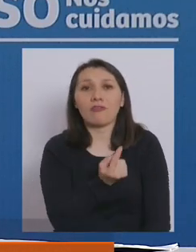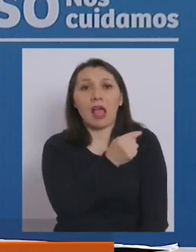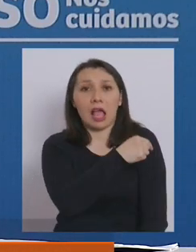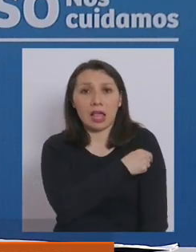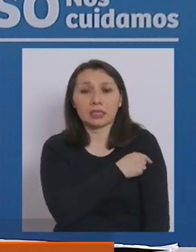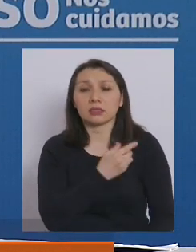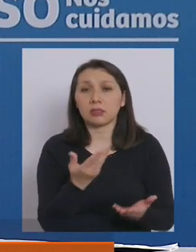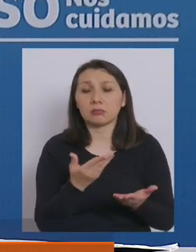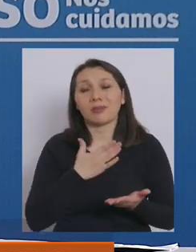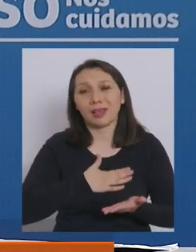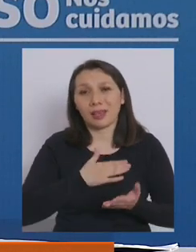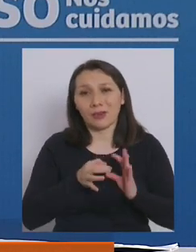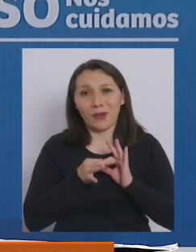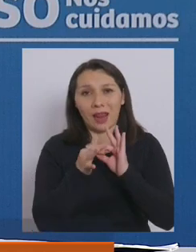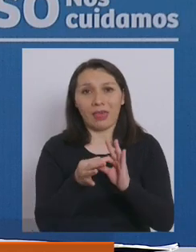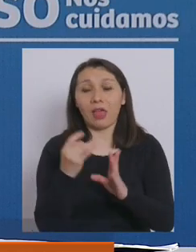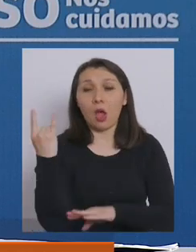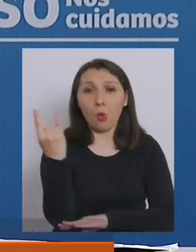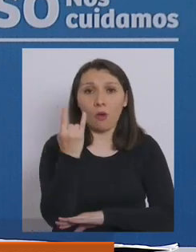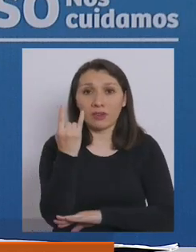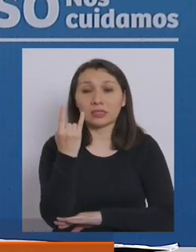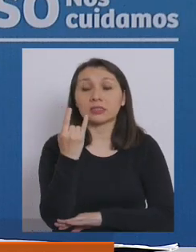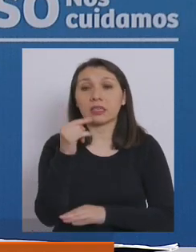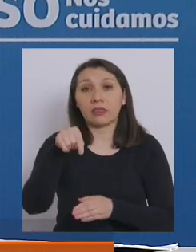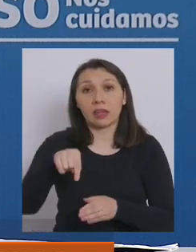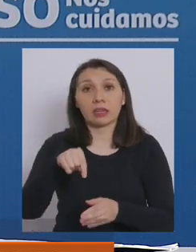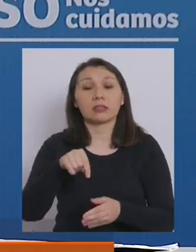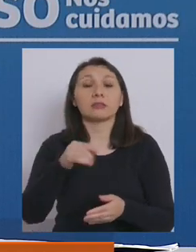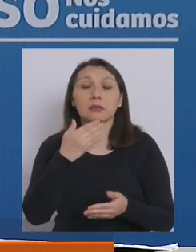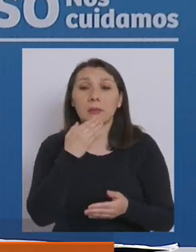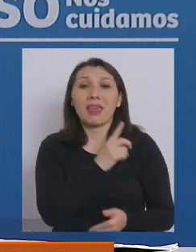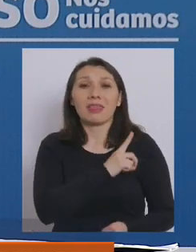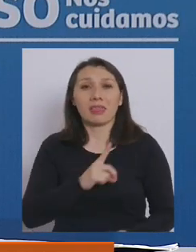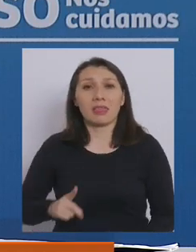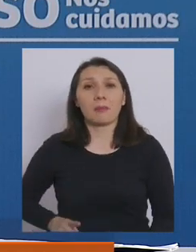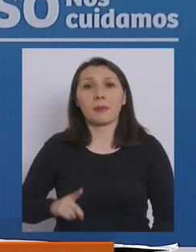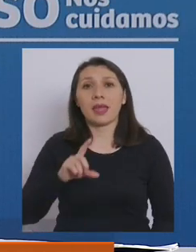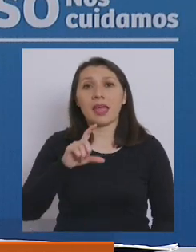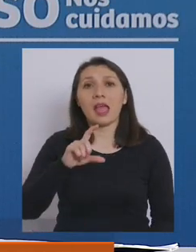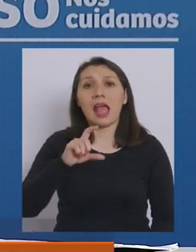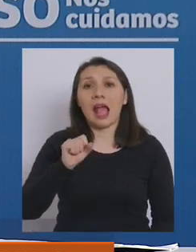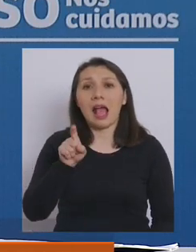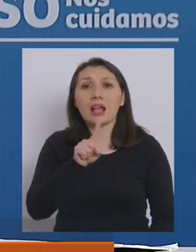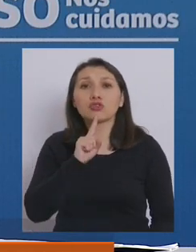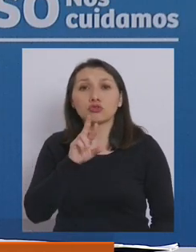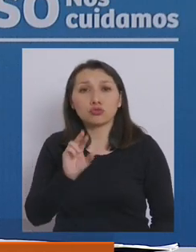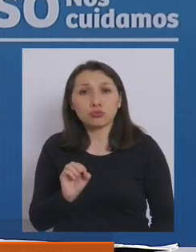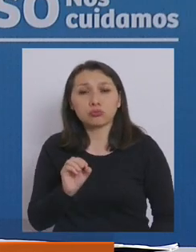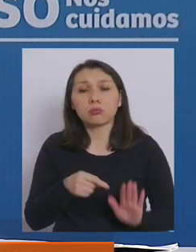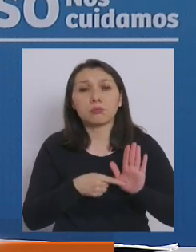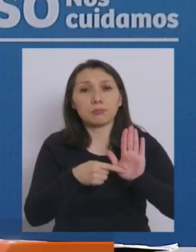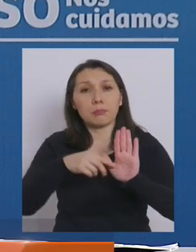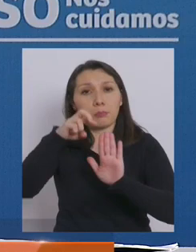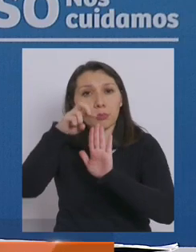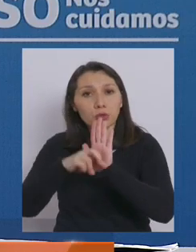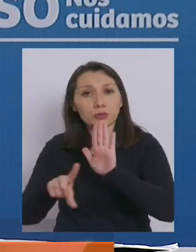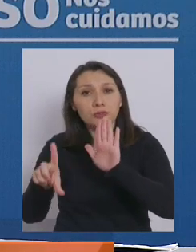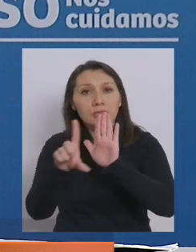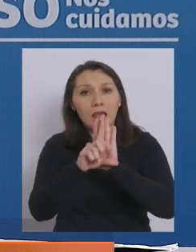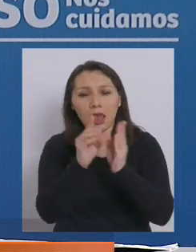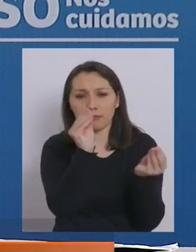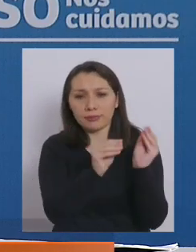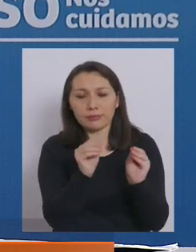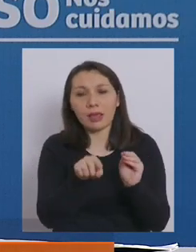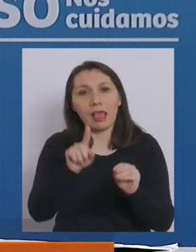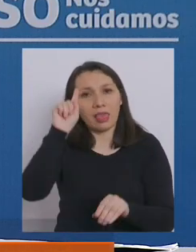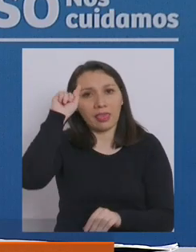donde quiero agradecer a la universidad local y también al diputado José Miguel Castro que es el que ha presentado un proyecto de ley con respecto